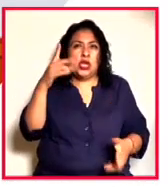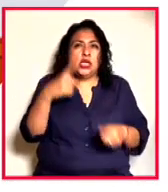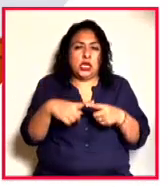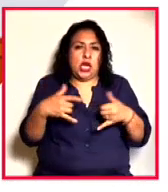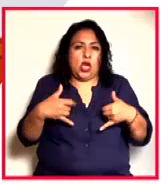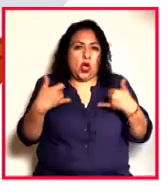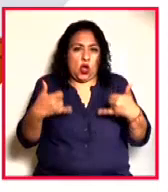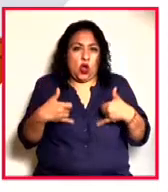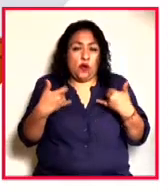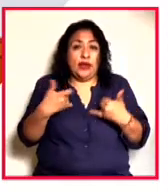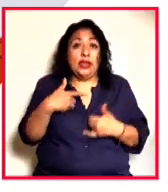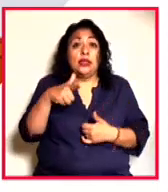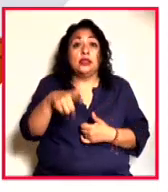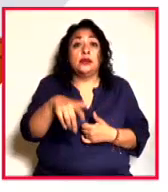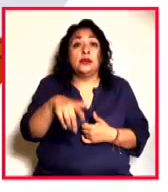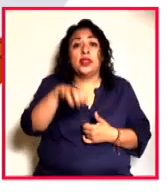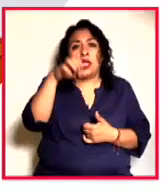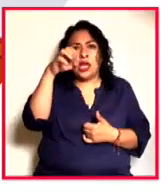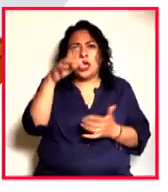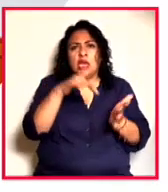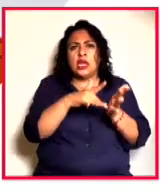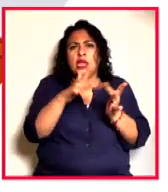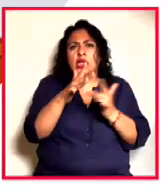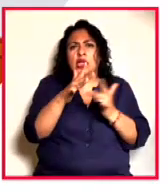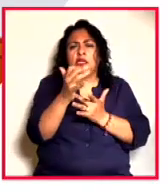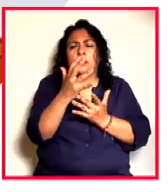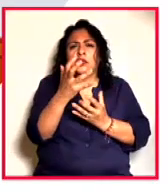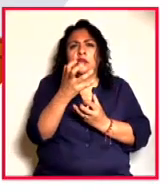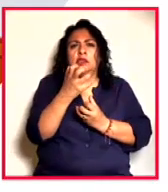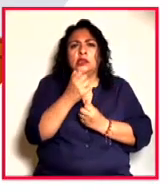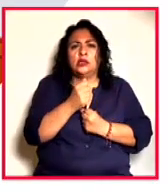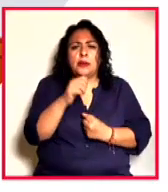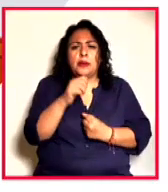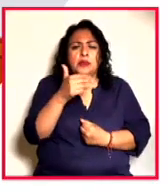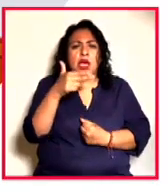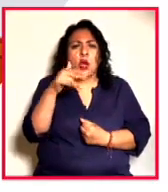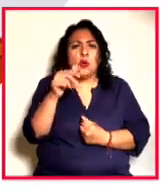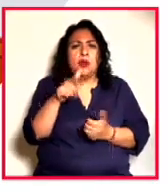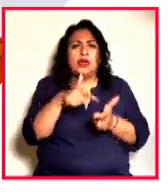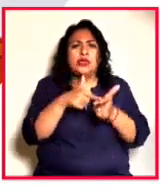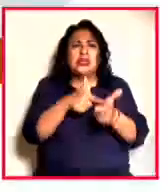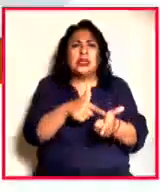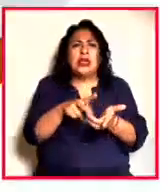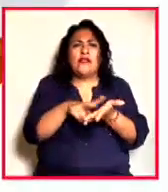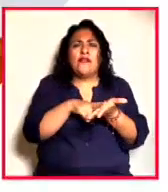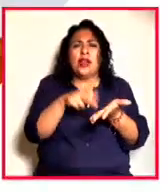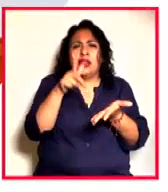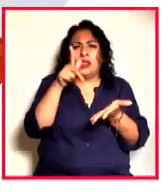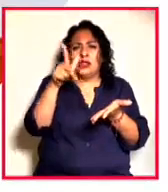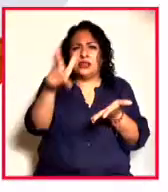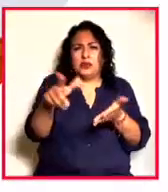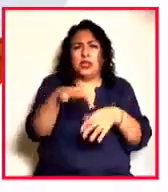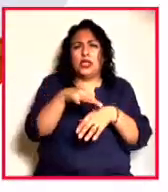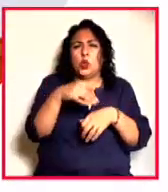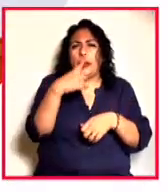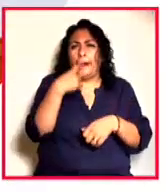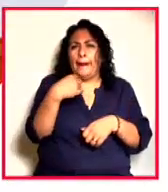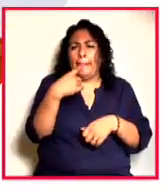La edad del Cristo Azul se me congoja porque Mahoma me sigue tiñendo verde el espíritu y la carne roja.